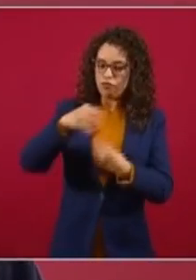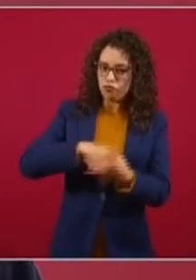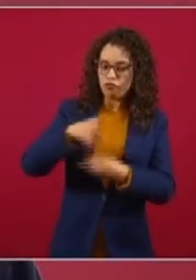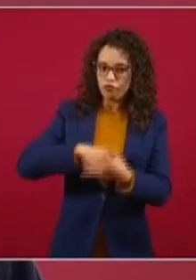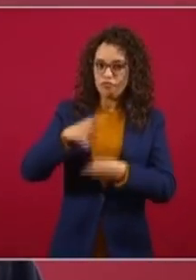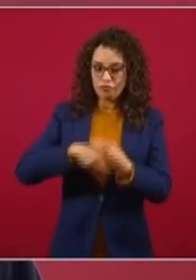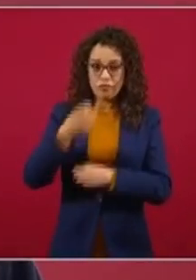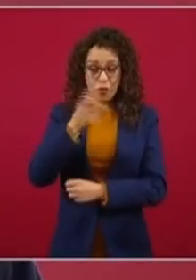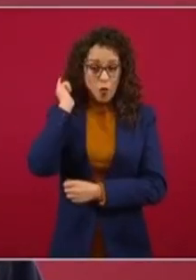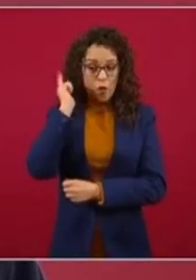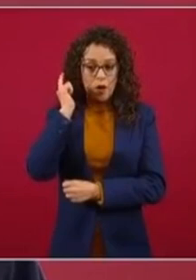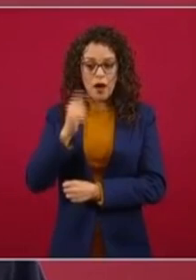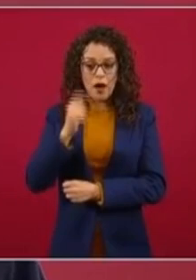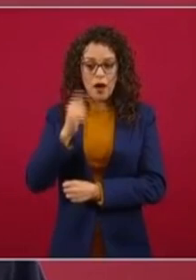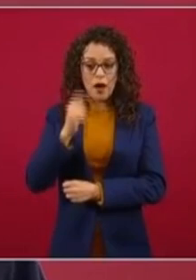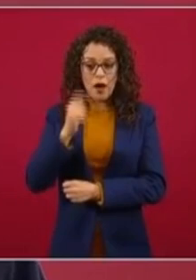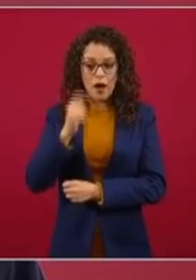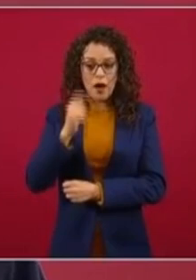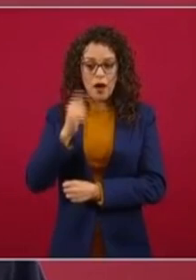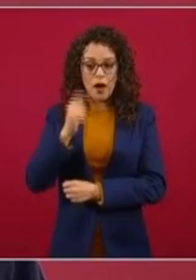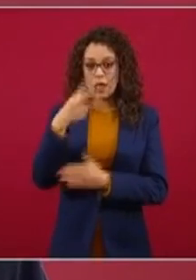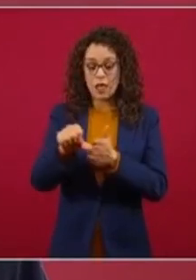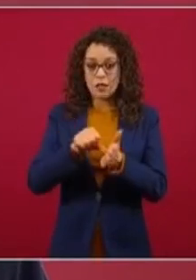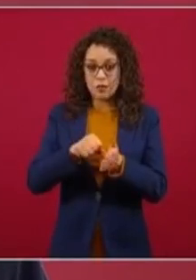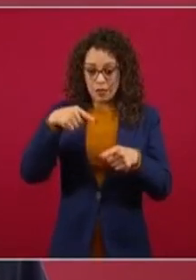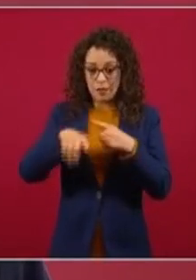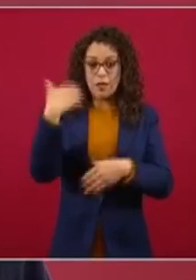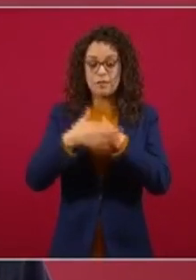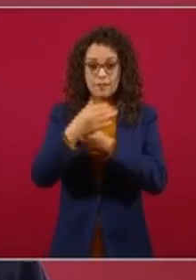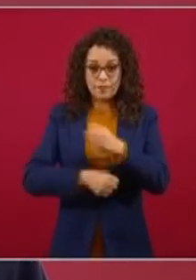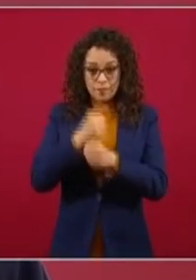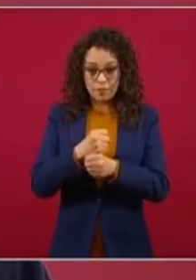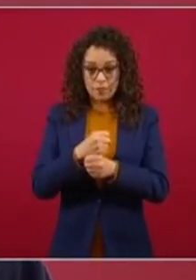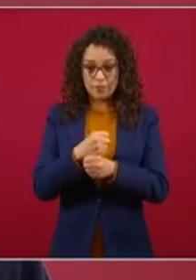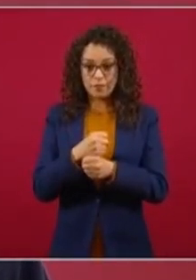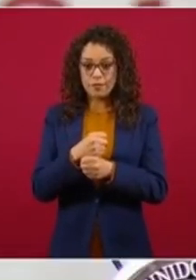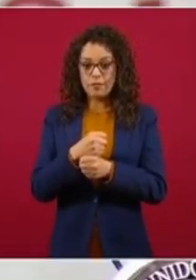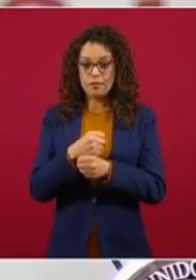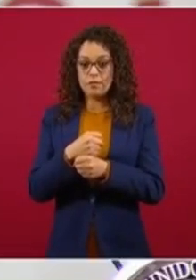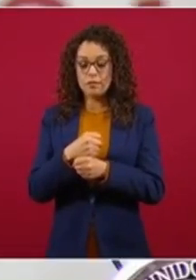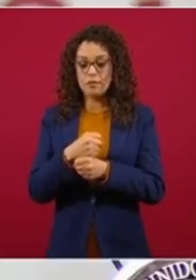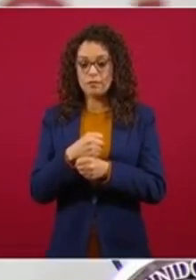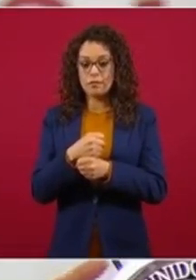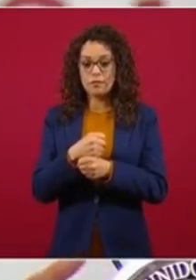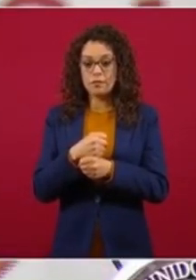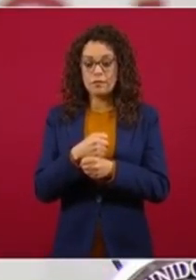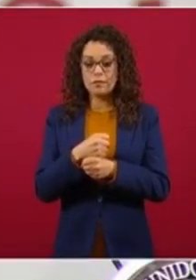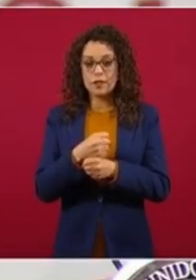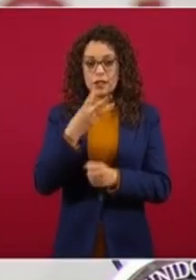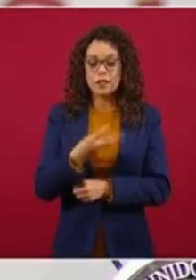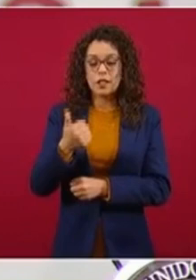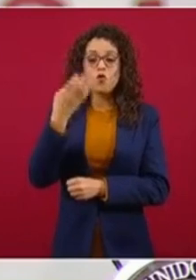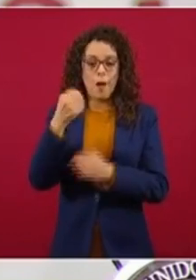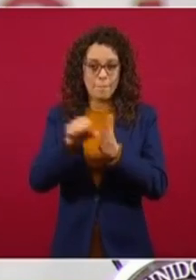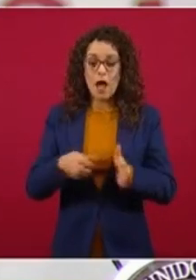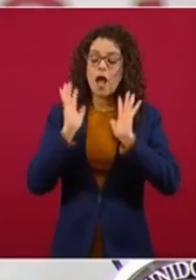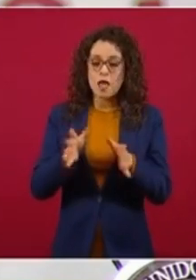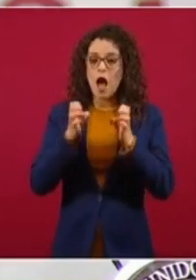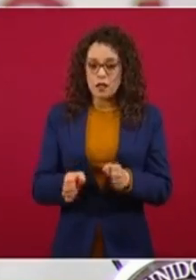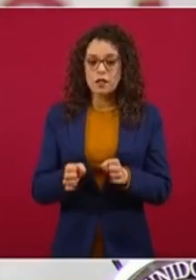yo espero que para el primer trimestre del año próximo, para finales, ya vamos a estar